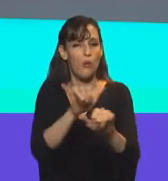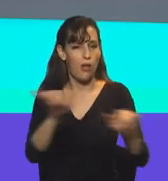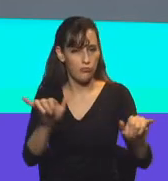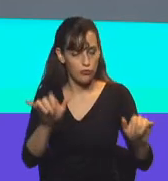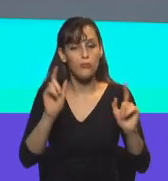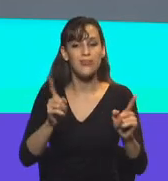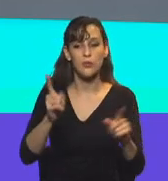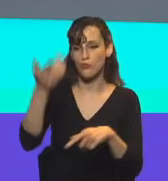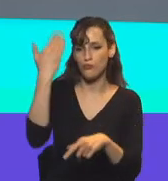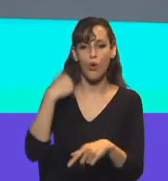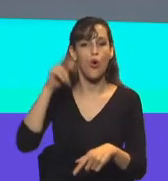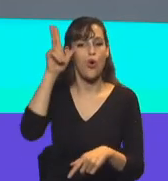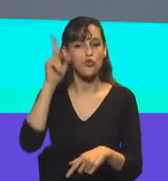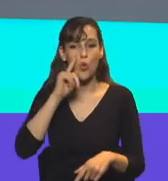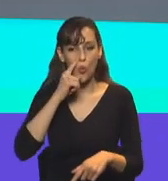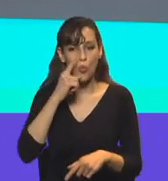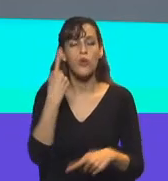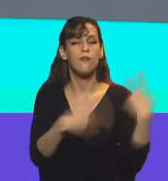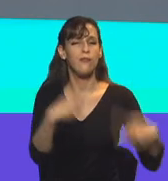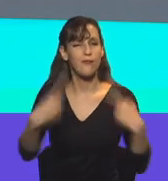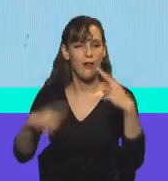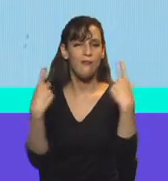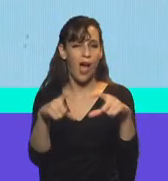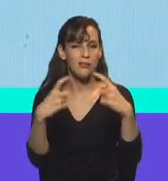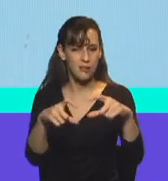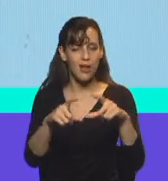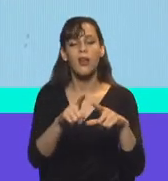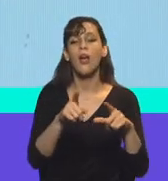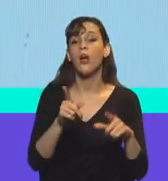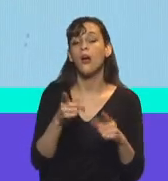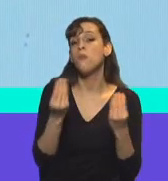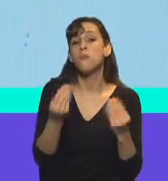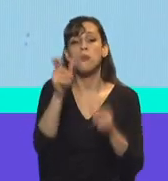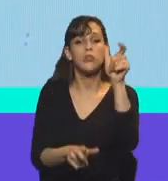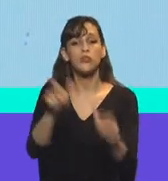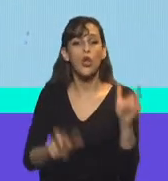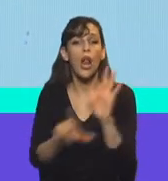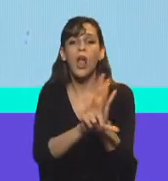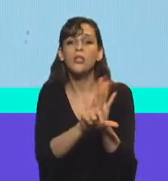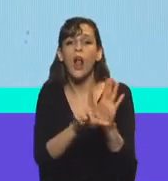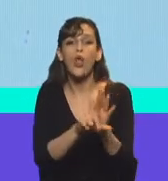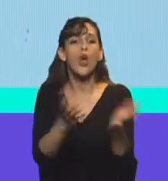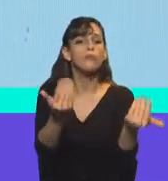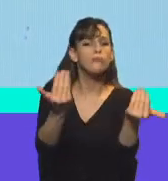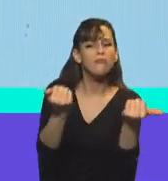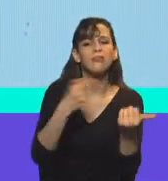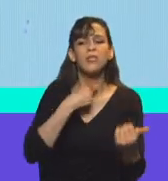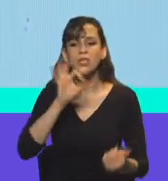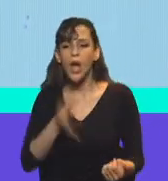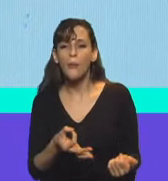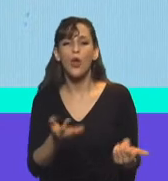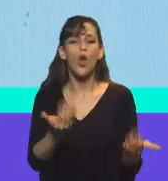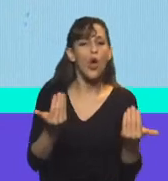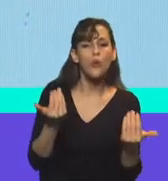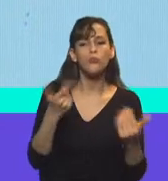el 8 de junio con Pfizer y el resto de los laboratorios. Es simplemente los legisladores que quieren tomar conocimiento de cómo avanzaron los contratos para